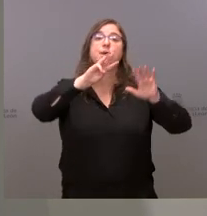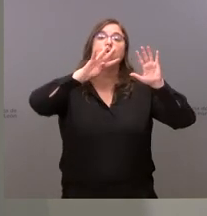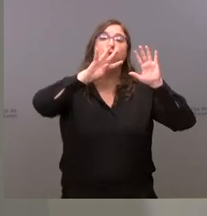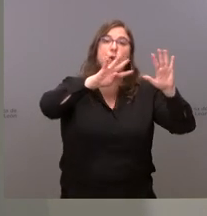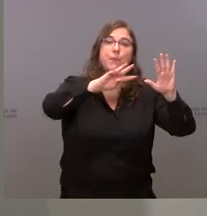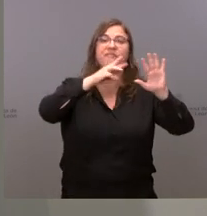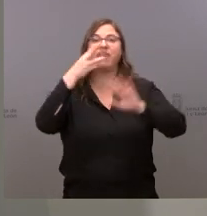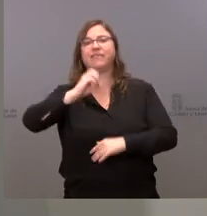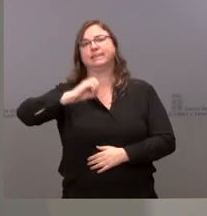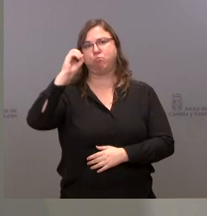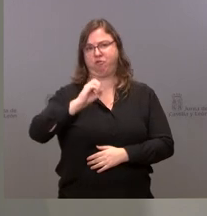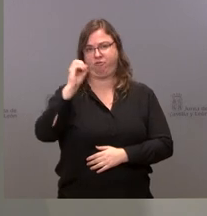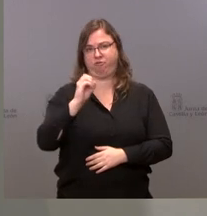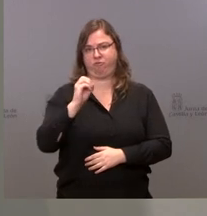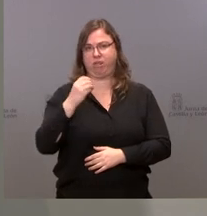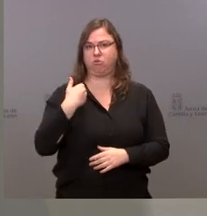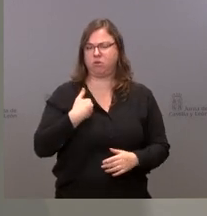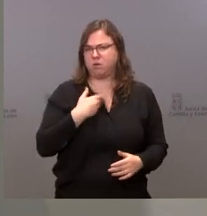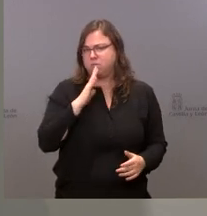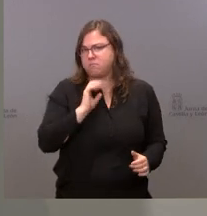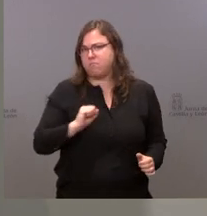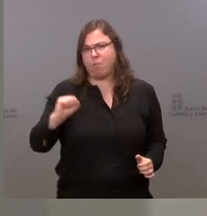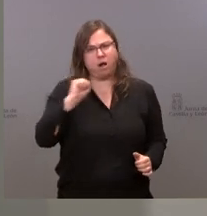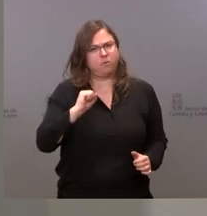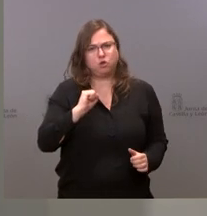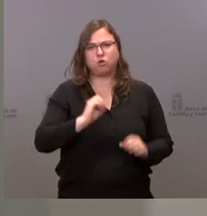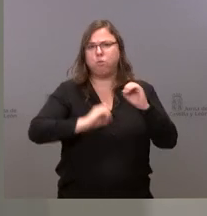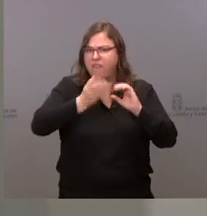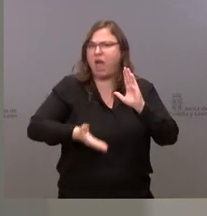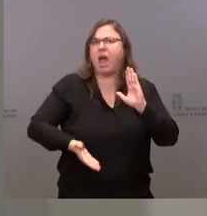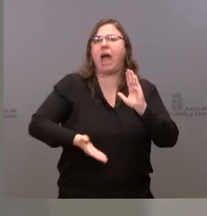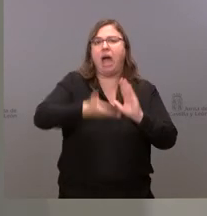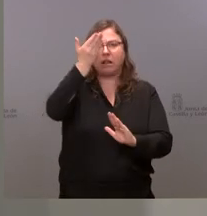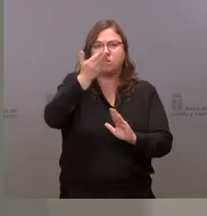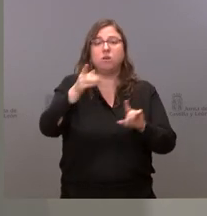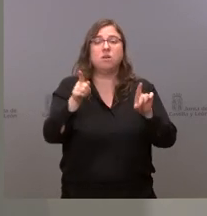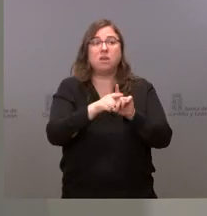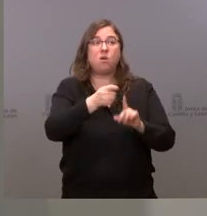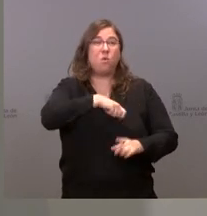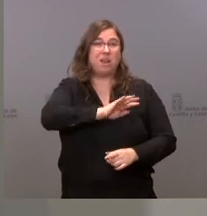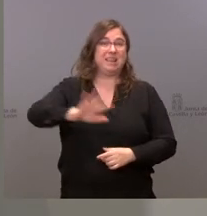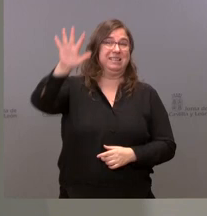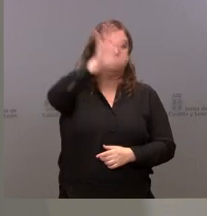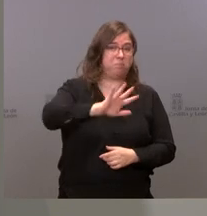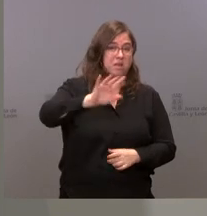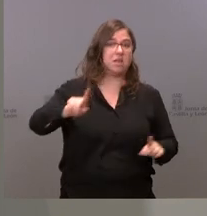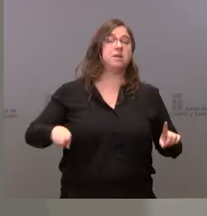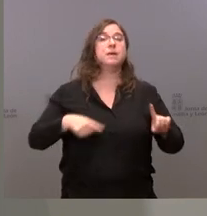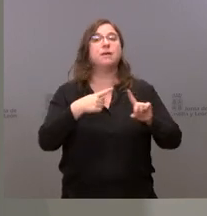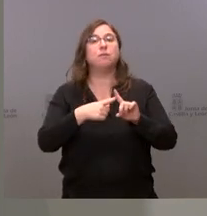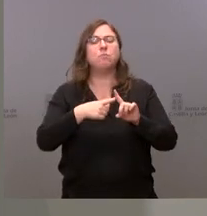de la población. Es un dato extraordinariamente alto, no solo en el contexto nacional, sino también en el contexto